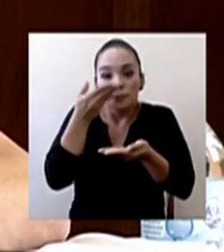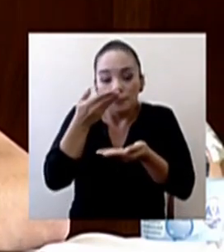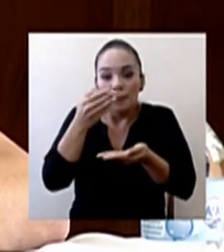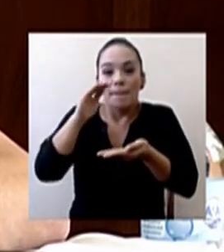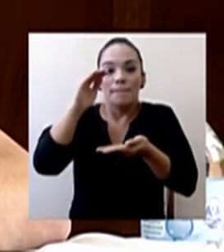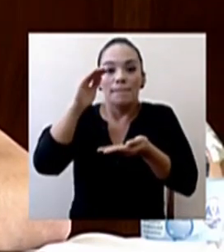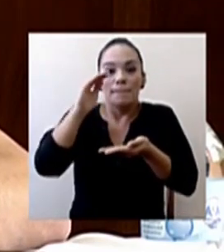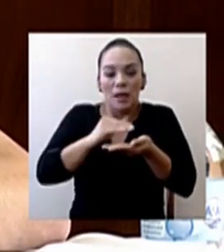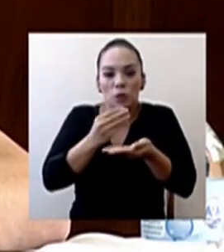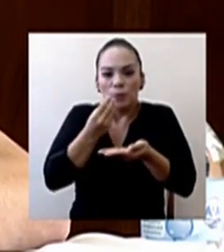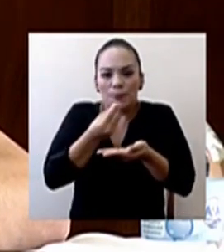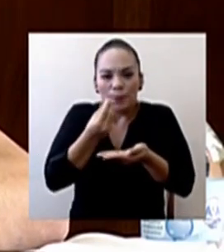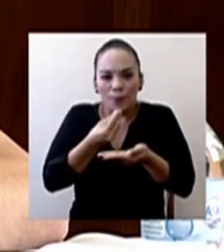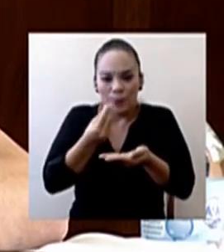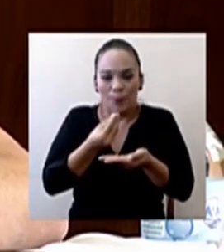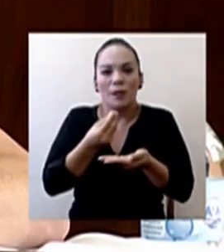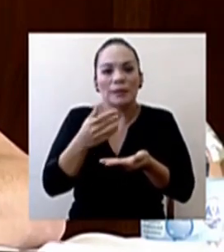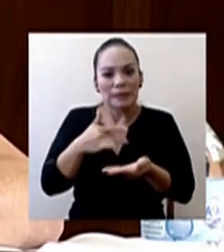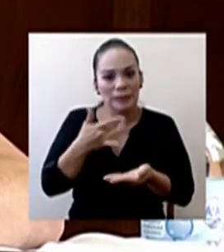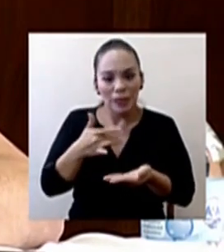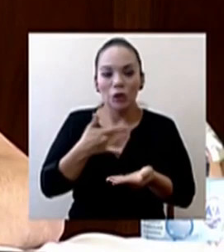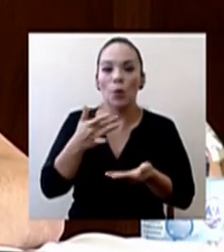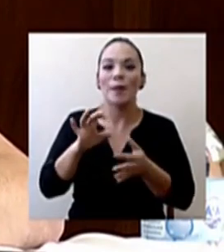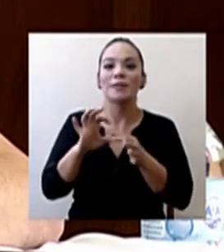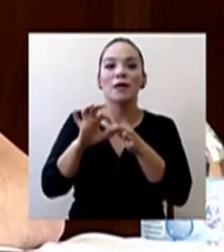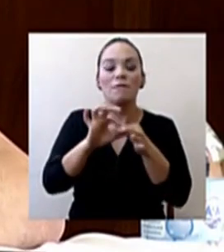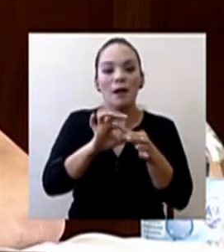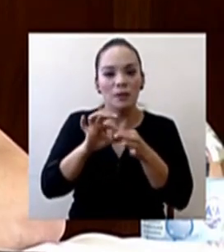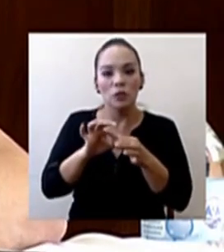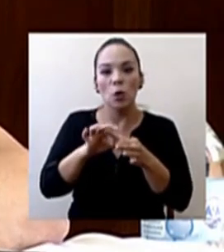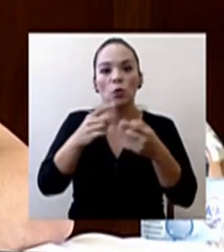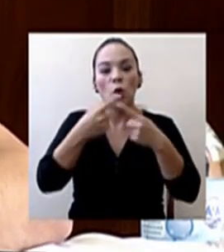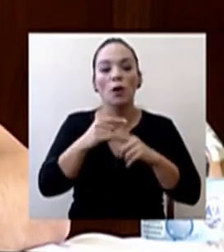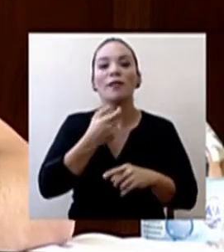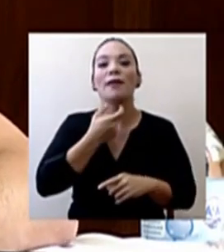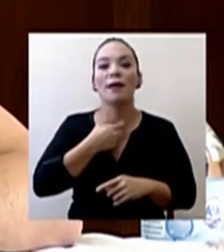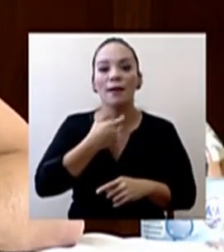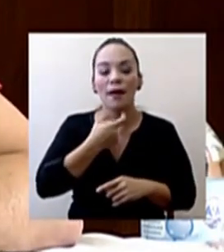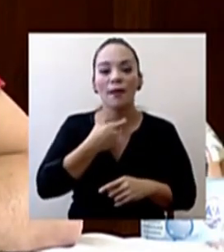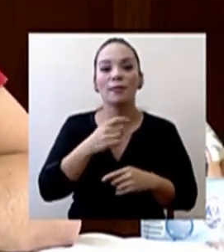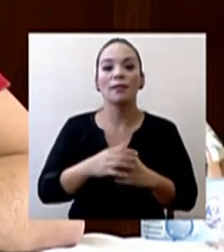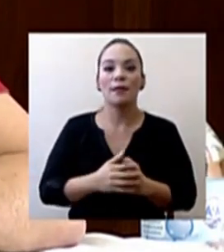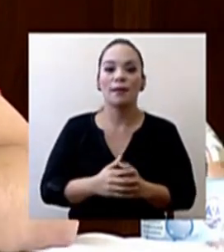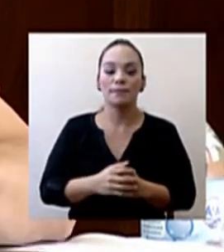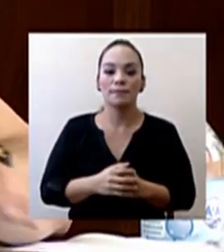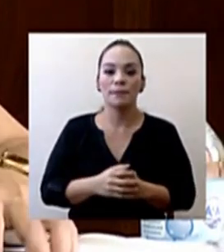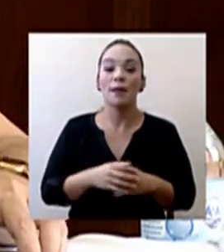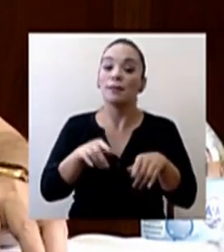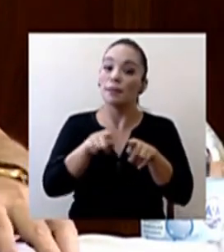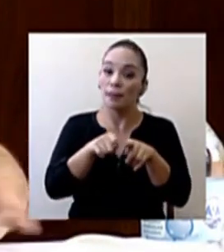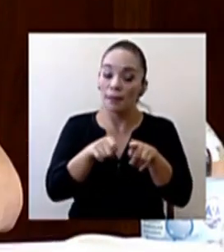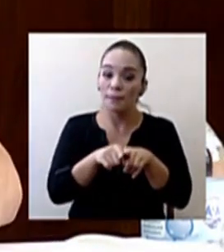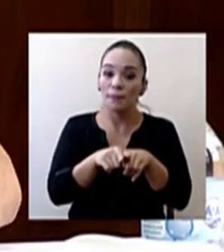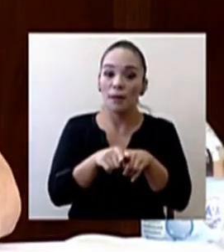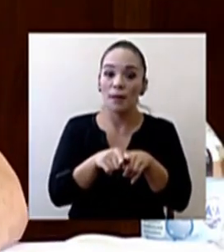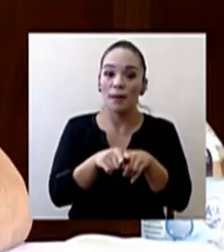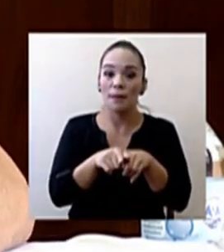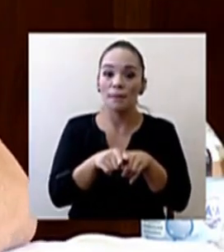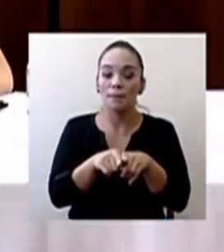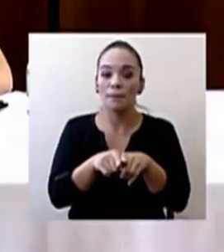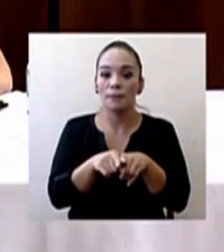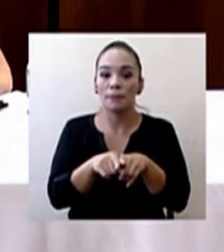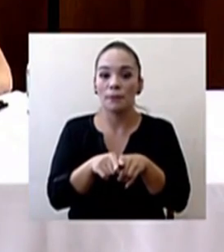síntomas con relación al dolor de garganta. Se habla también de la inyección